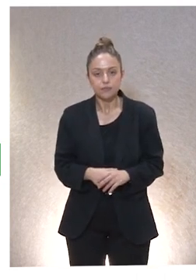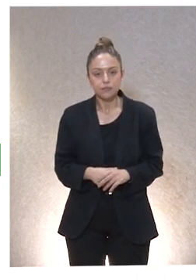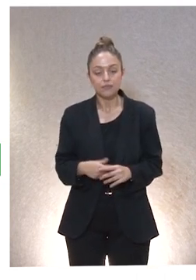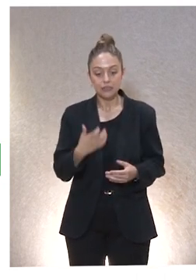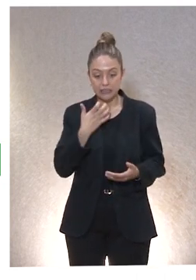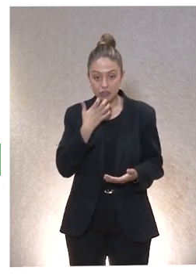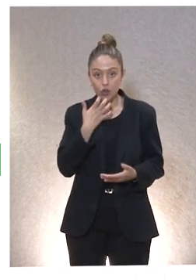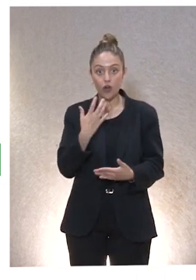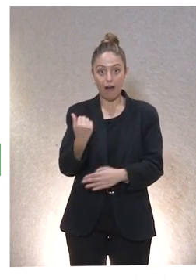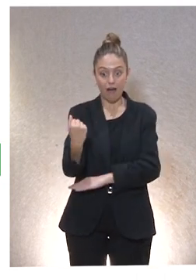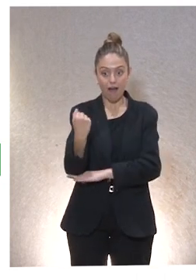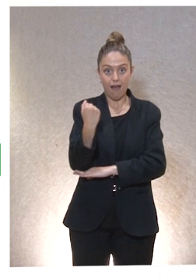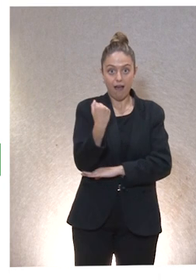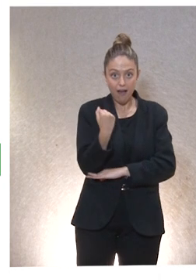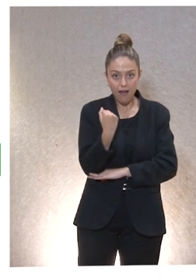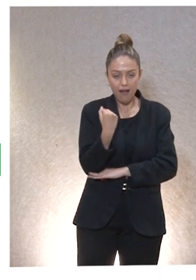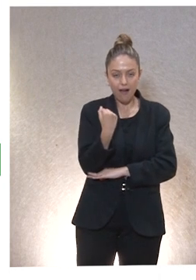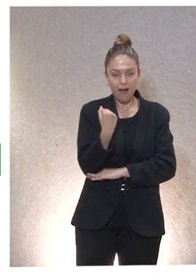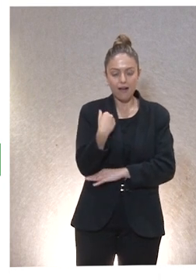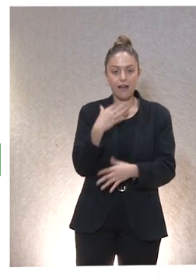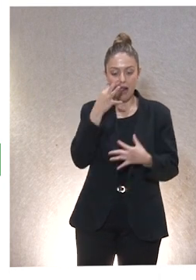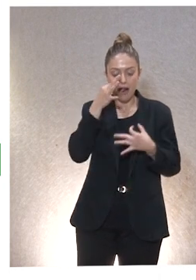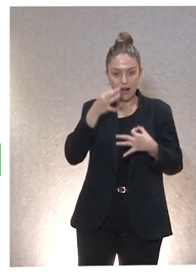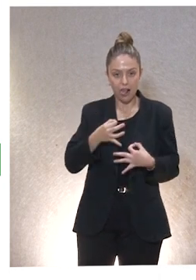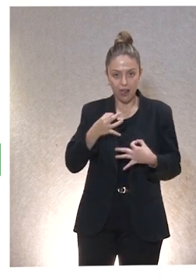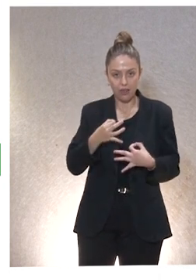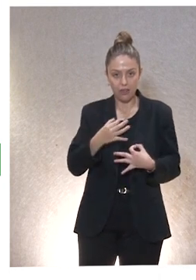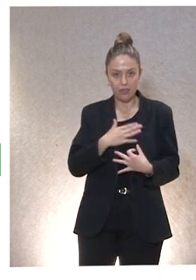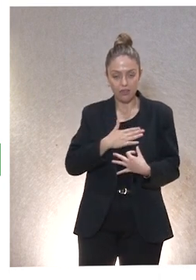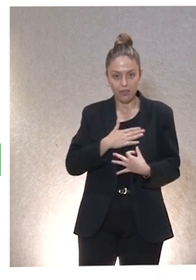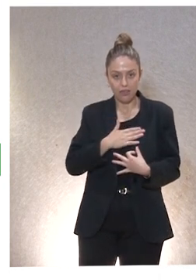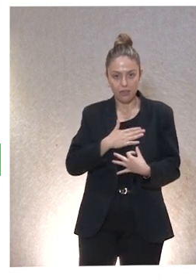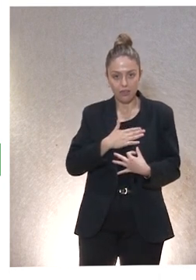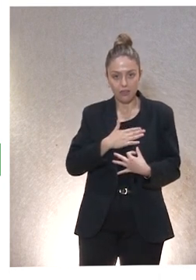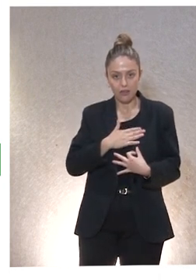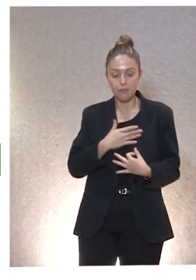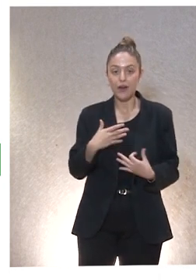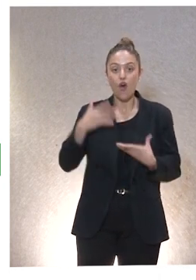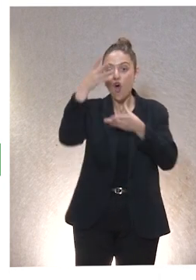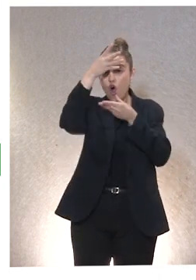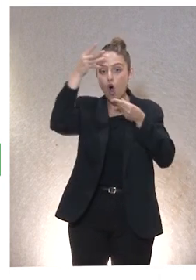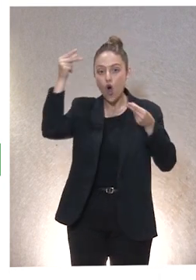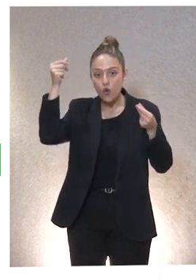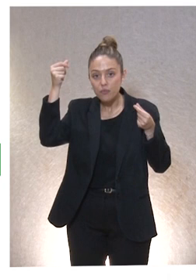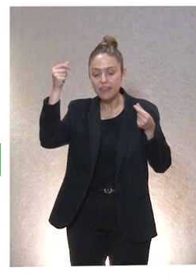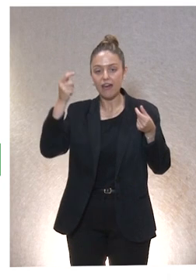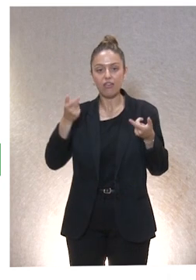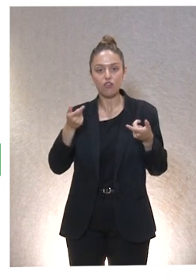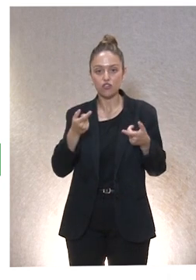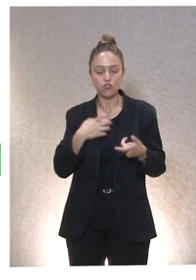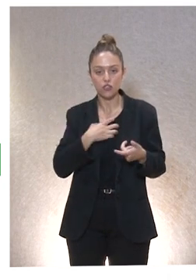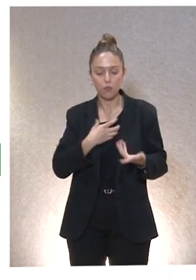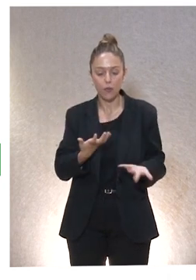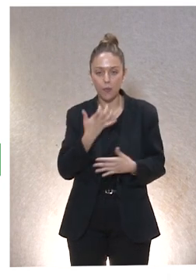recibidos, se asientan como capacidad de nosotros, pero que no deben ser olvidados ni autoatribuidos. Pongo un